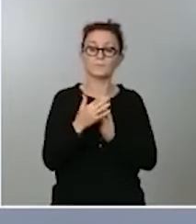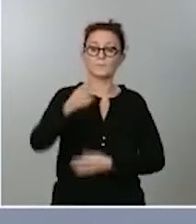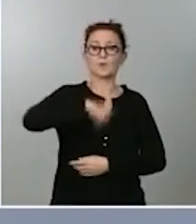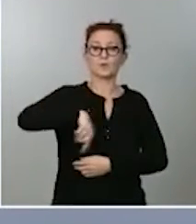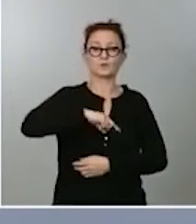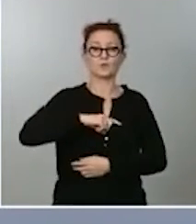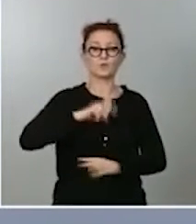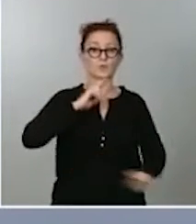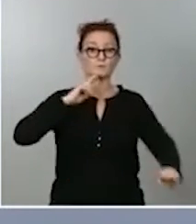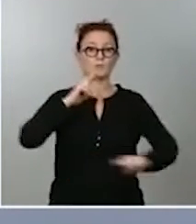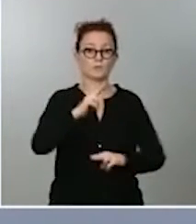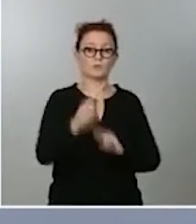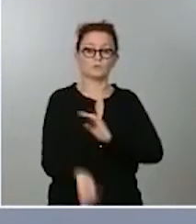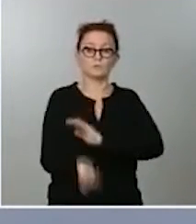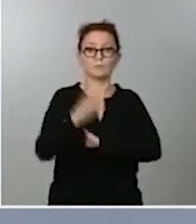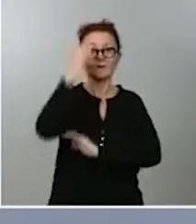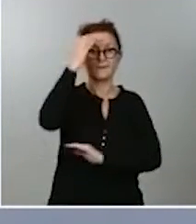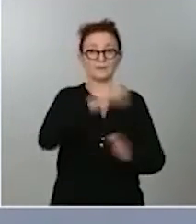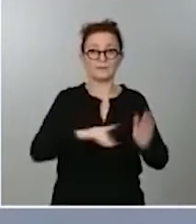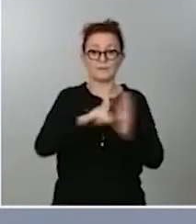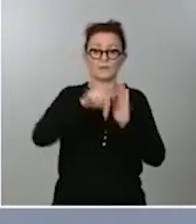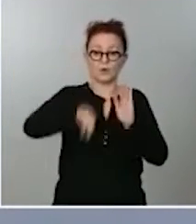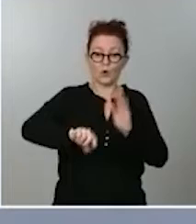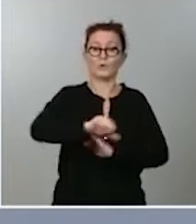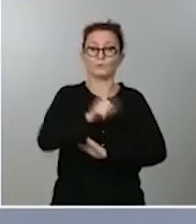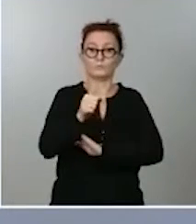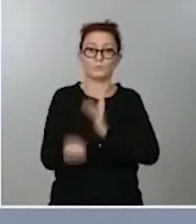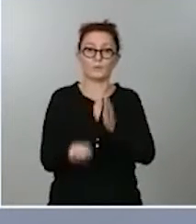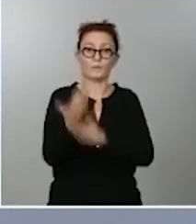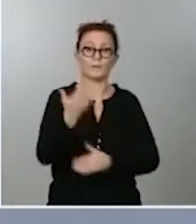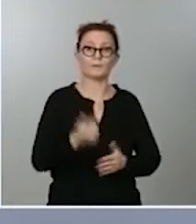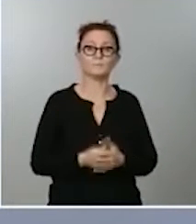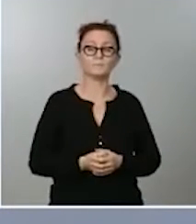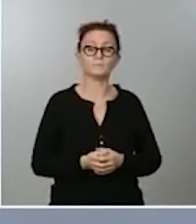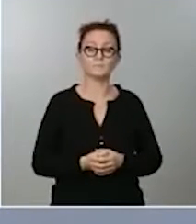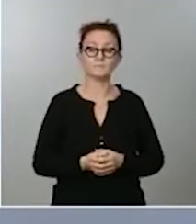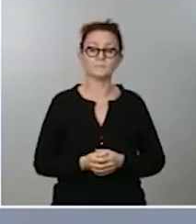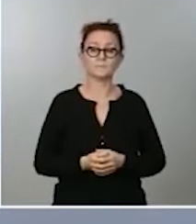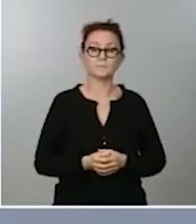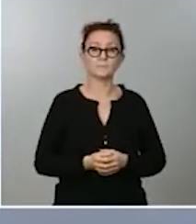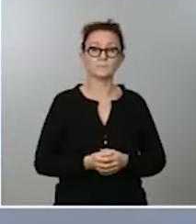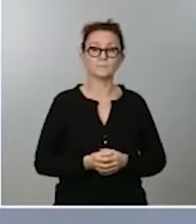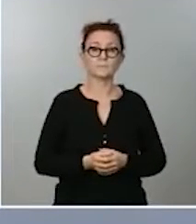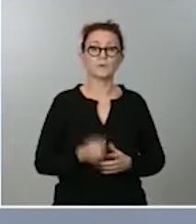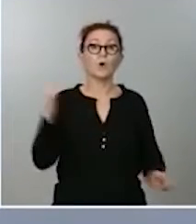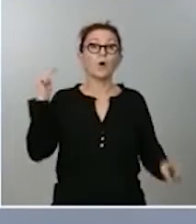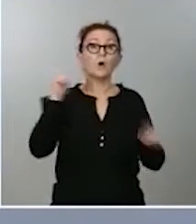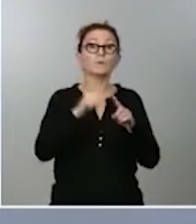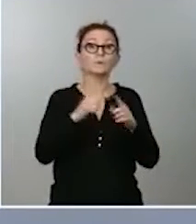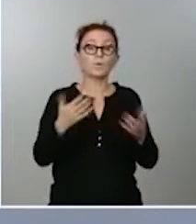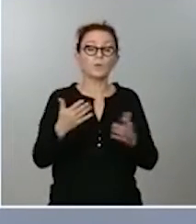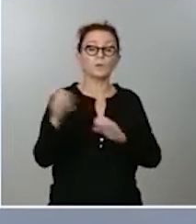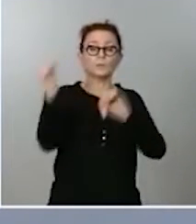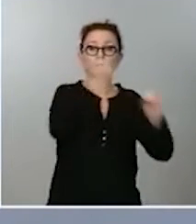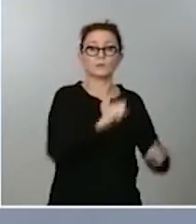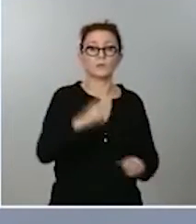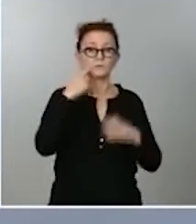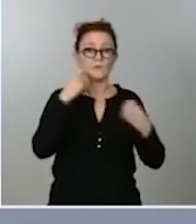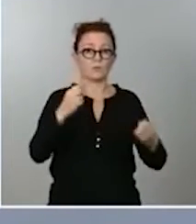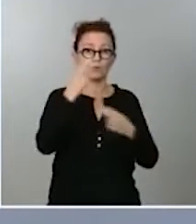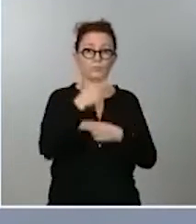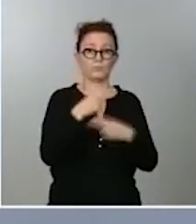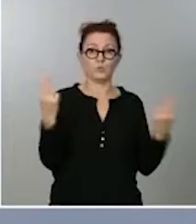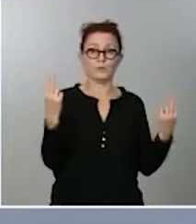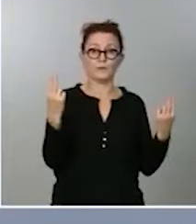este real decreto que hemos aprobado esta mañana. El objetivo y los fundamentos es proteger la salud pública y, al mismo tiempo,